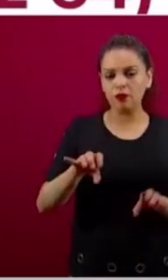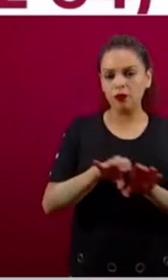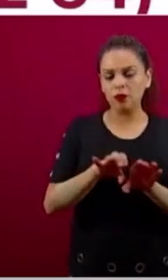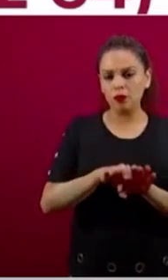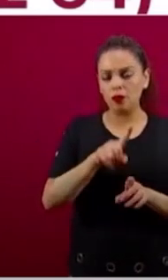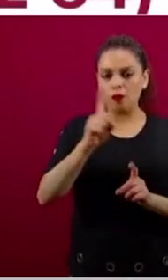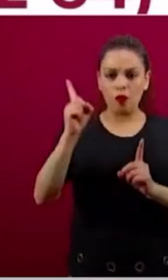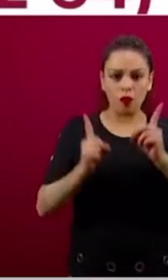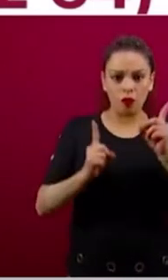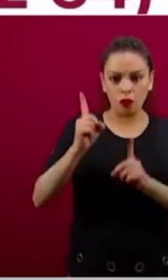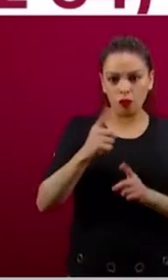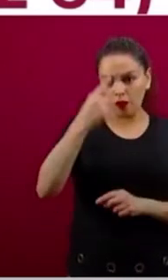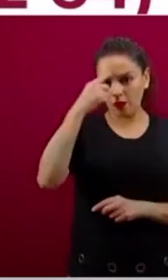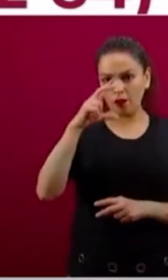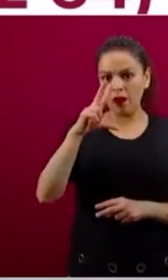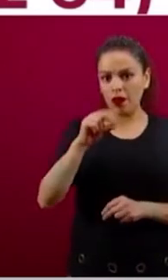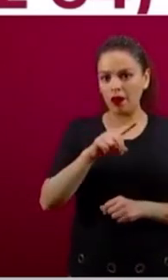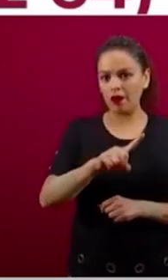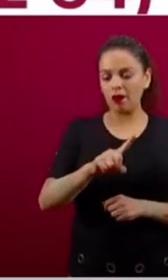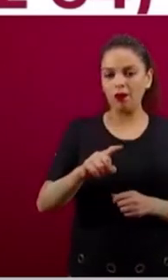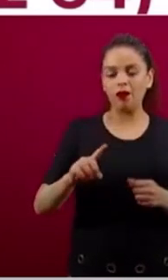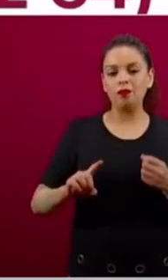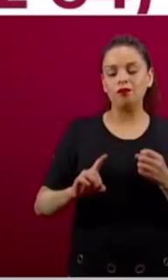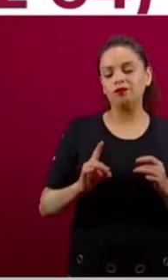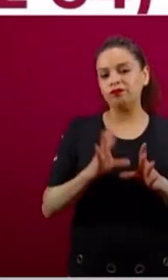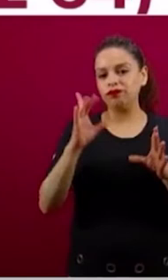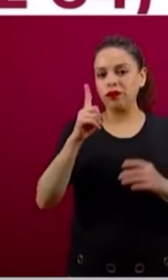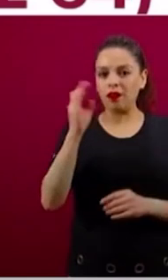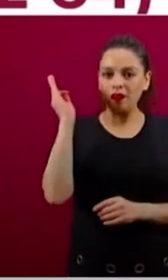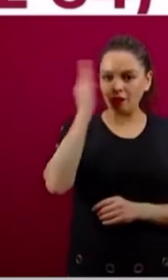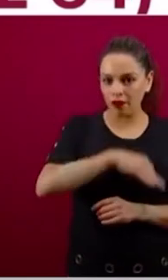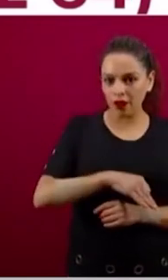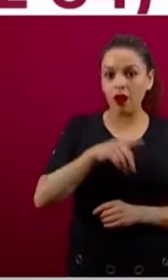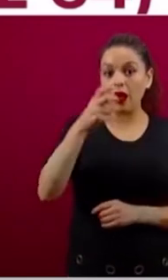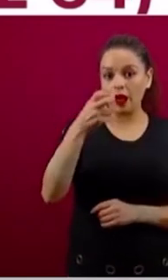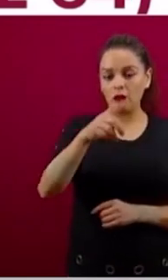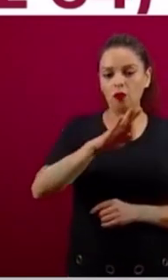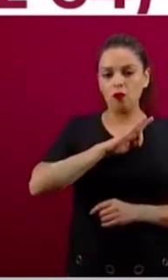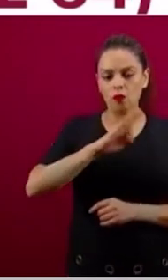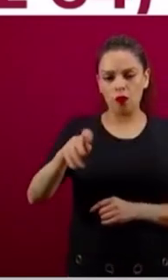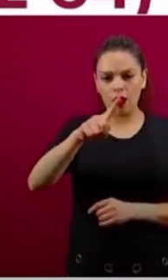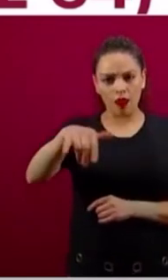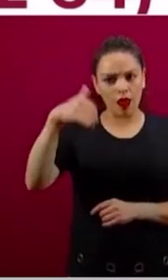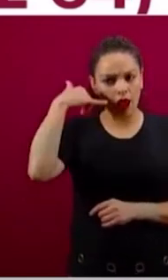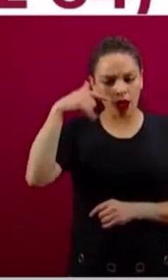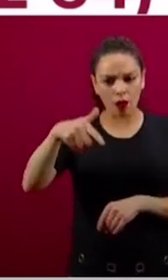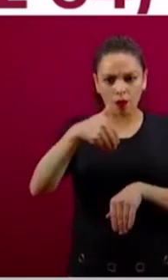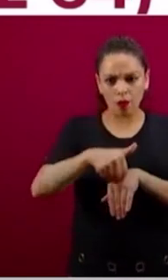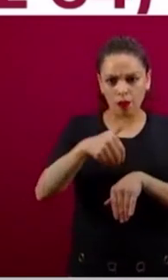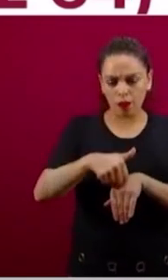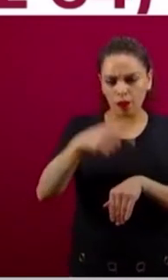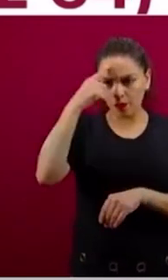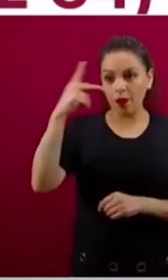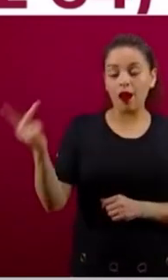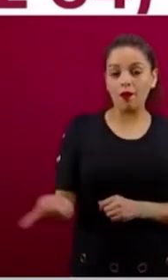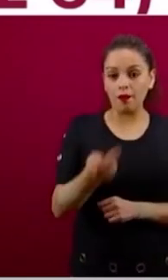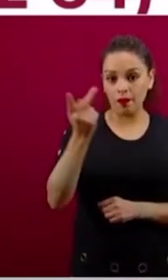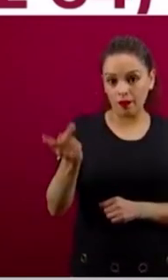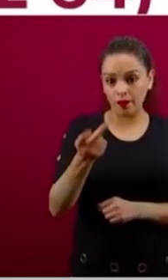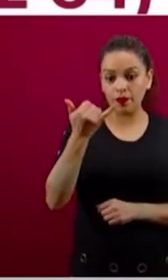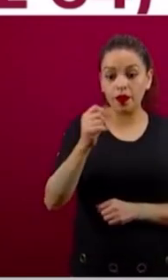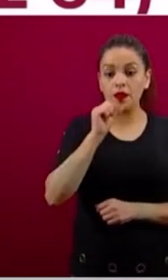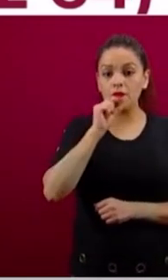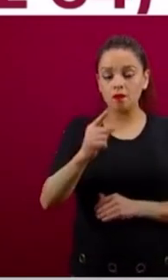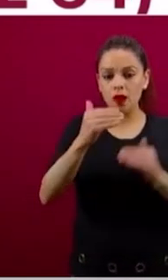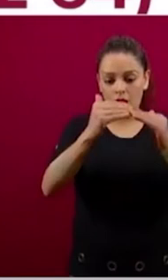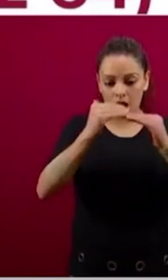despejar cualquier duda pueden marcar este teléfono y pueden también consultar la página que está indicada en la